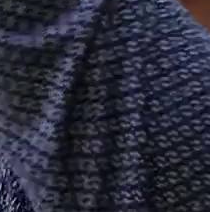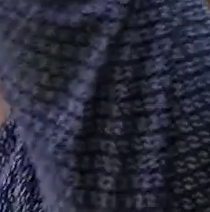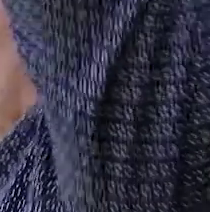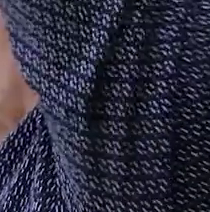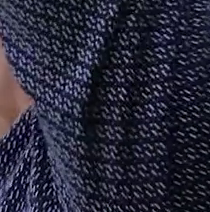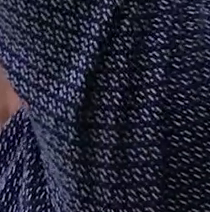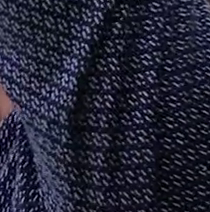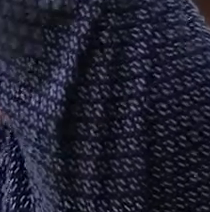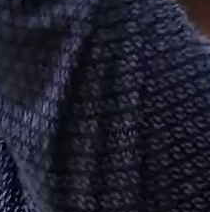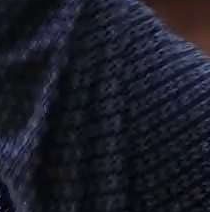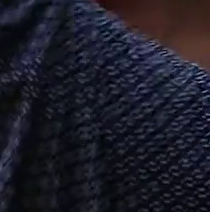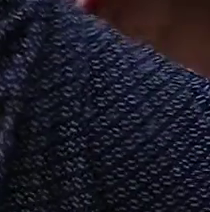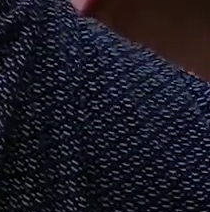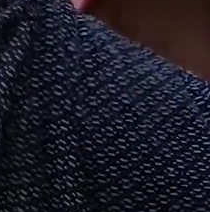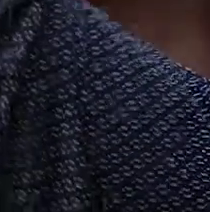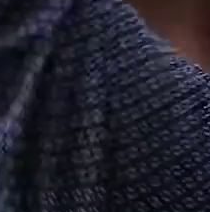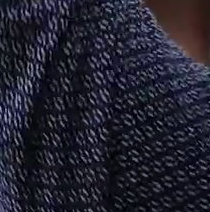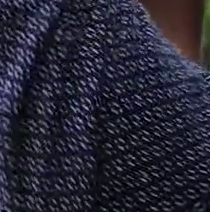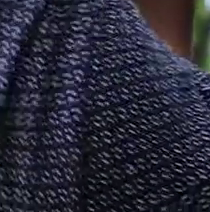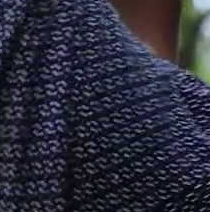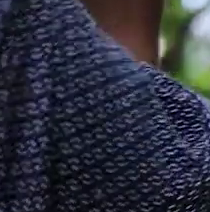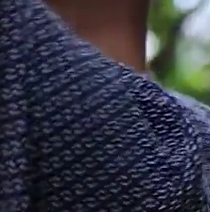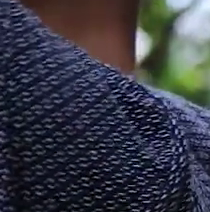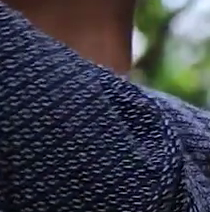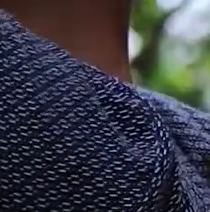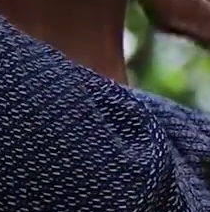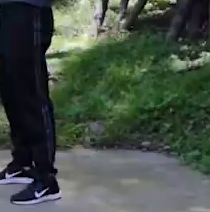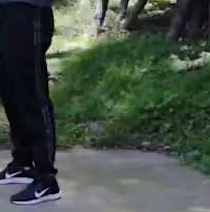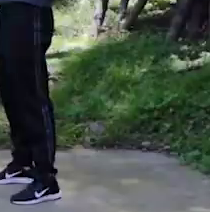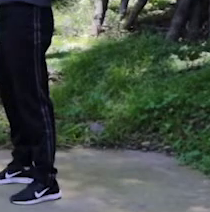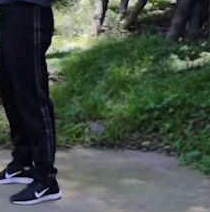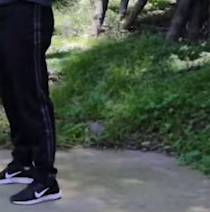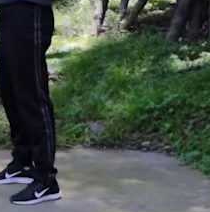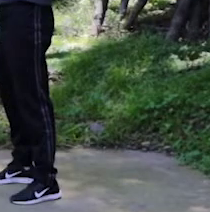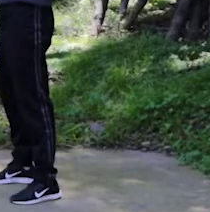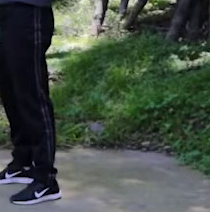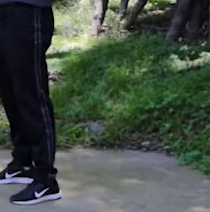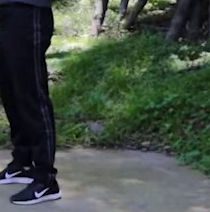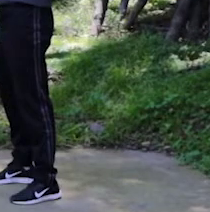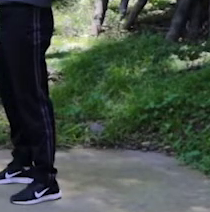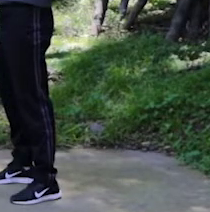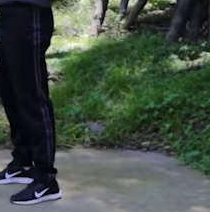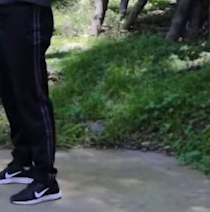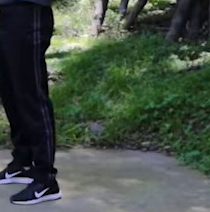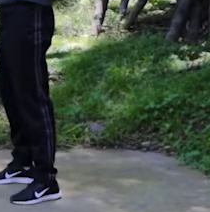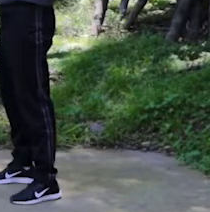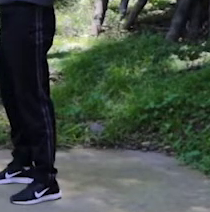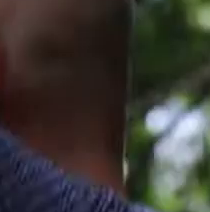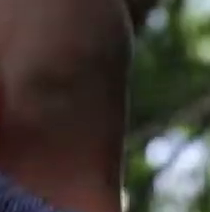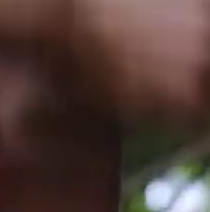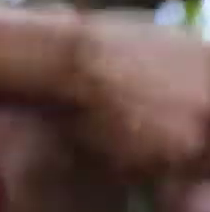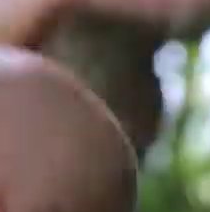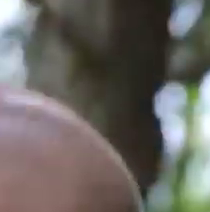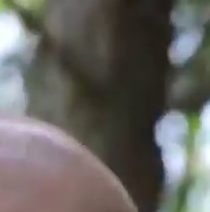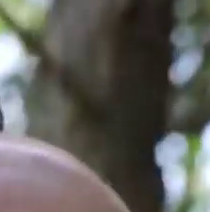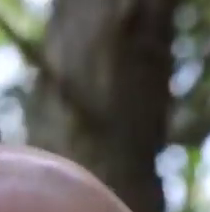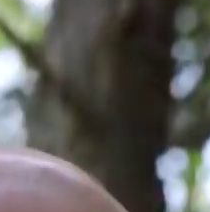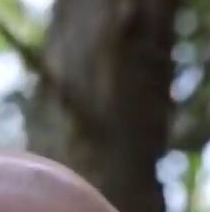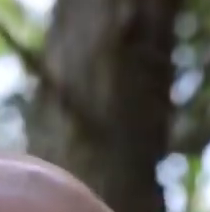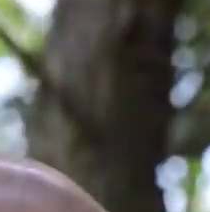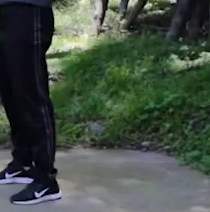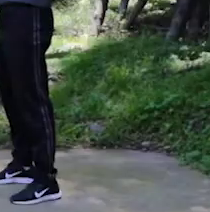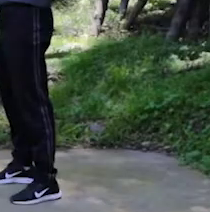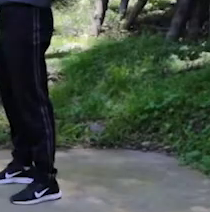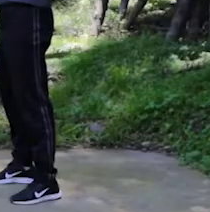quiéramos alcanzar el cielo. Venga, uno, eso, perfecto. Con fuerza, que se vea. Bien, Jair, muy